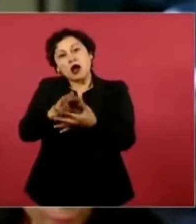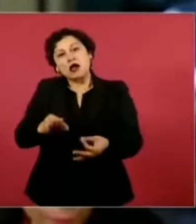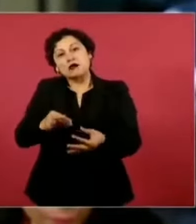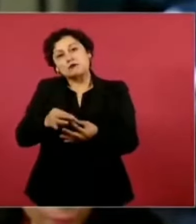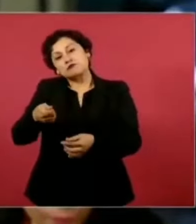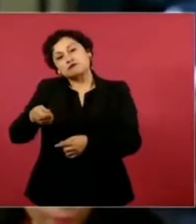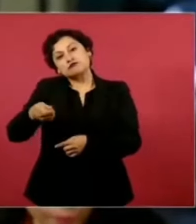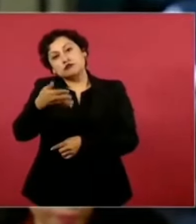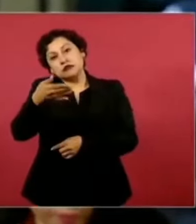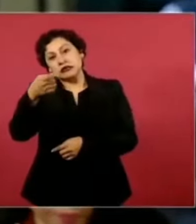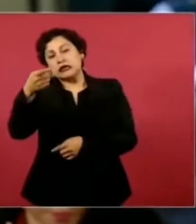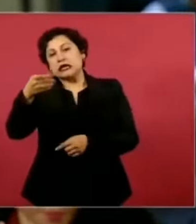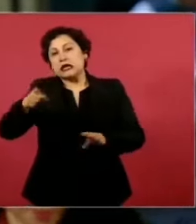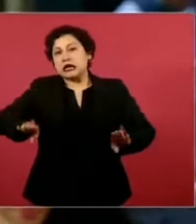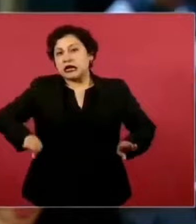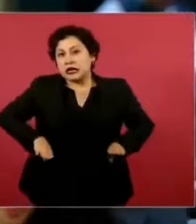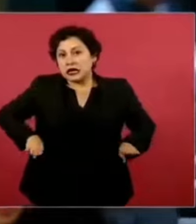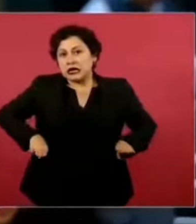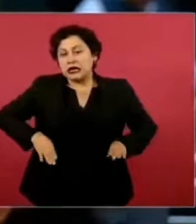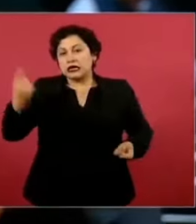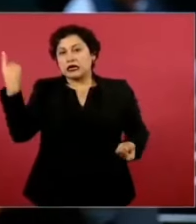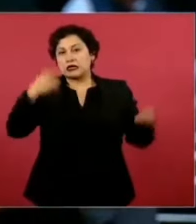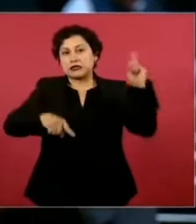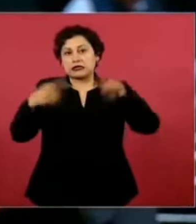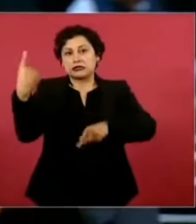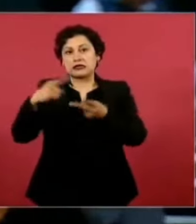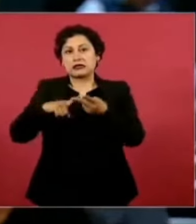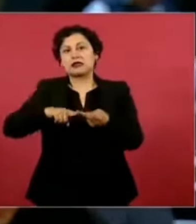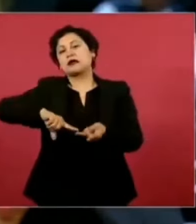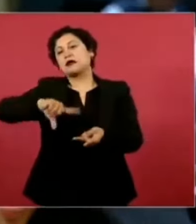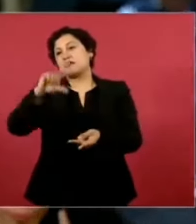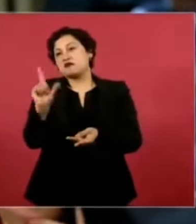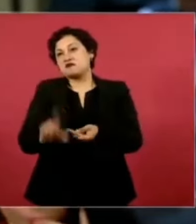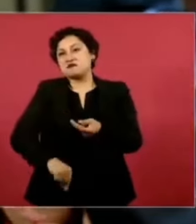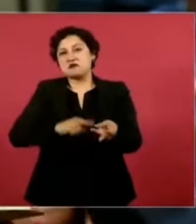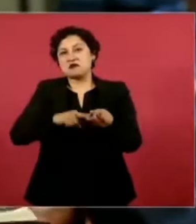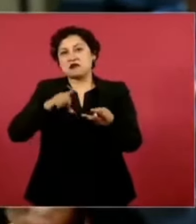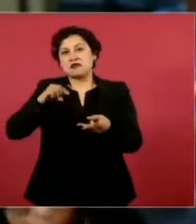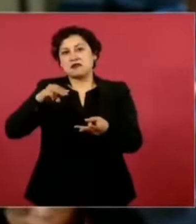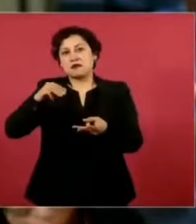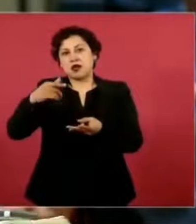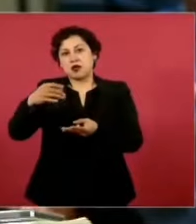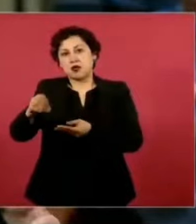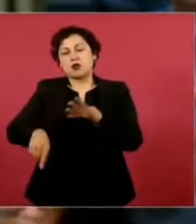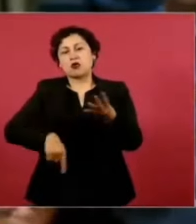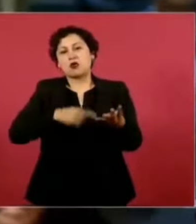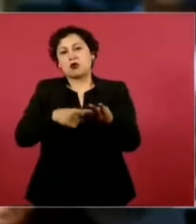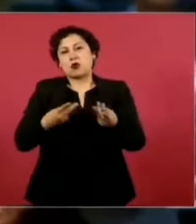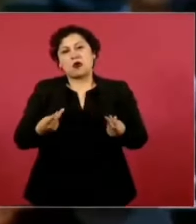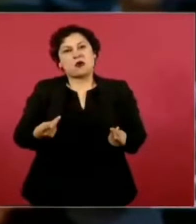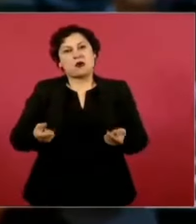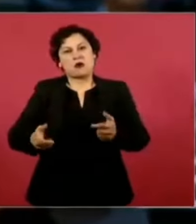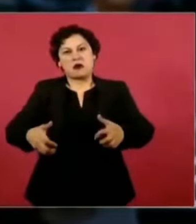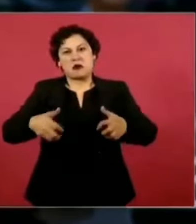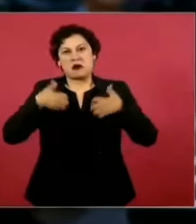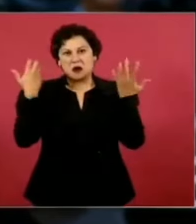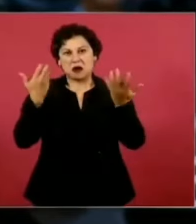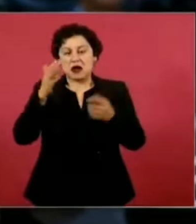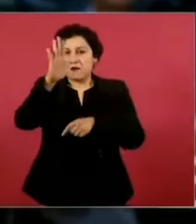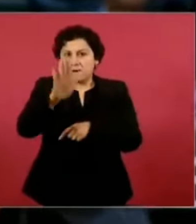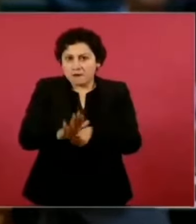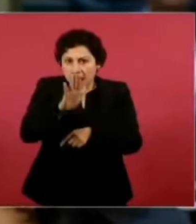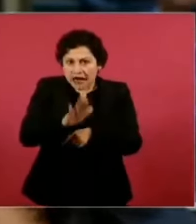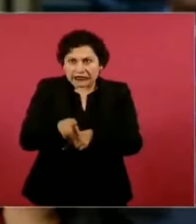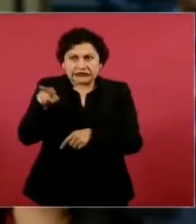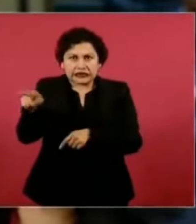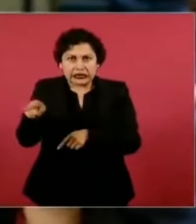autoritaria, mediocre, demagogo, de mecha corta. Usted es el combo de todos los expresidentes de este país, por lo visto. Entonces, me